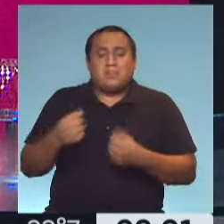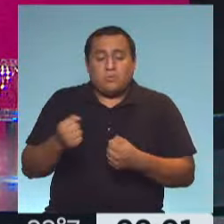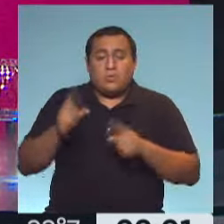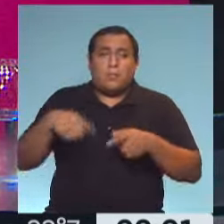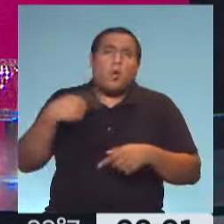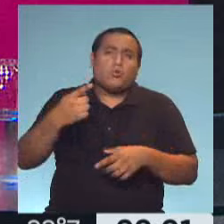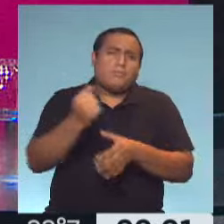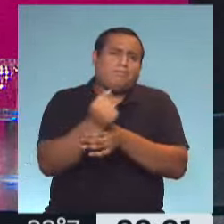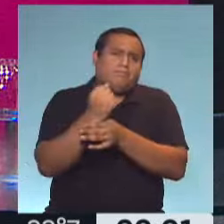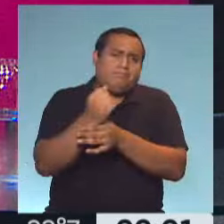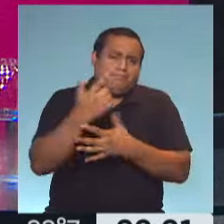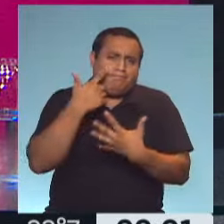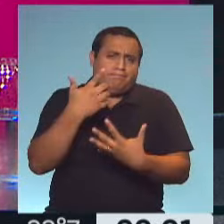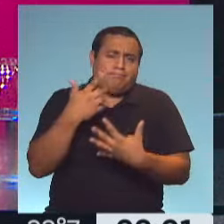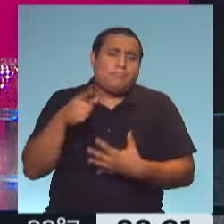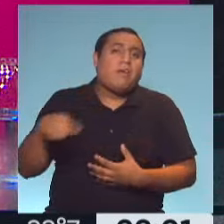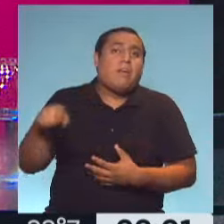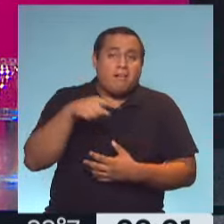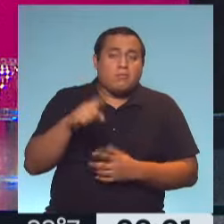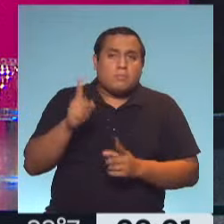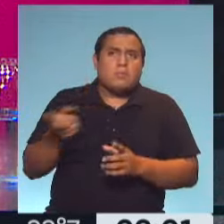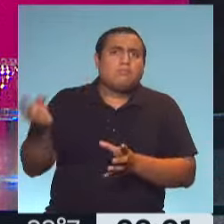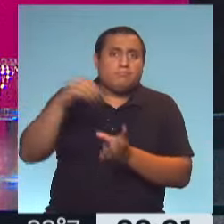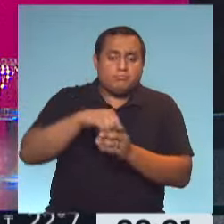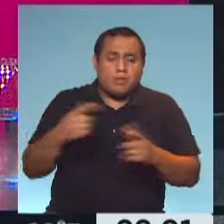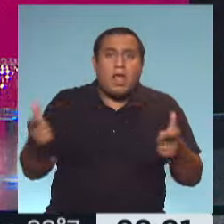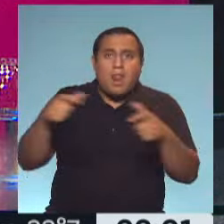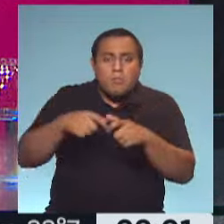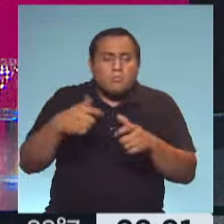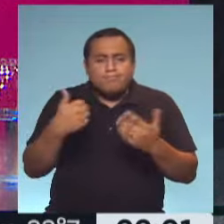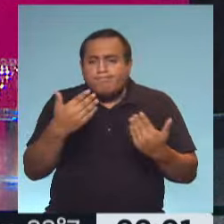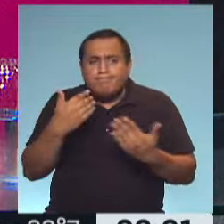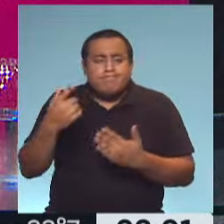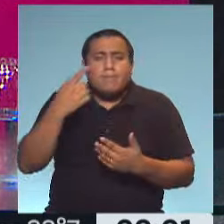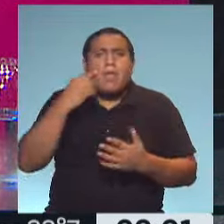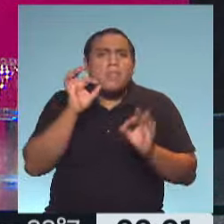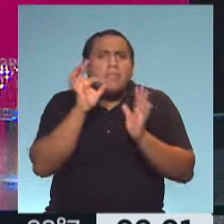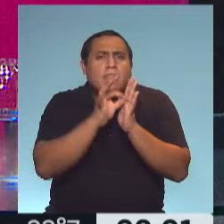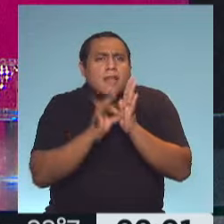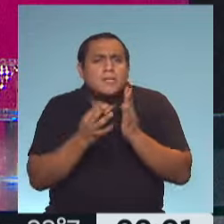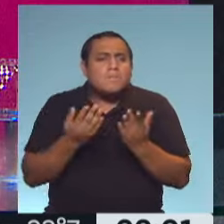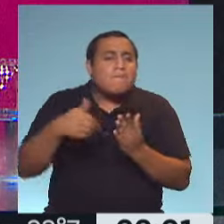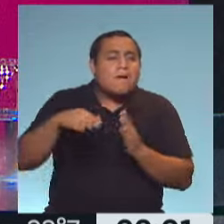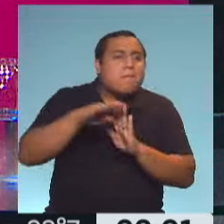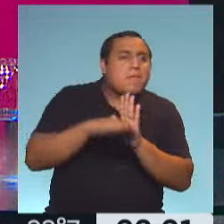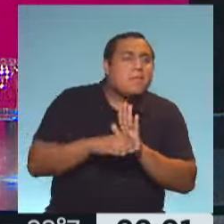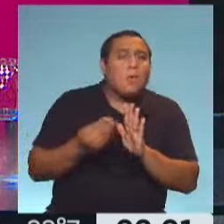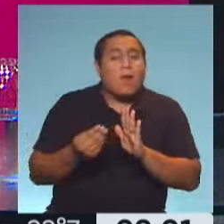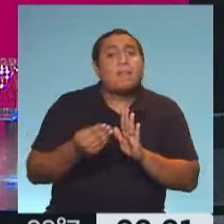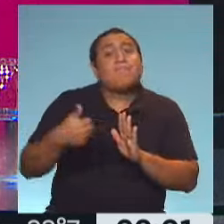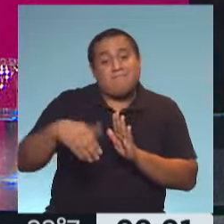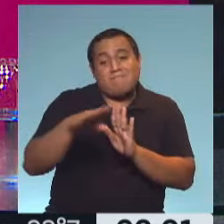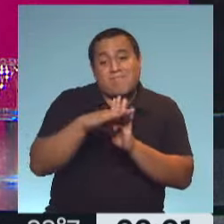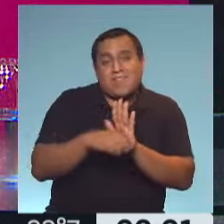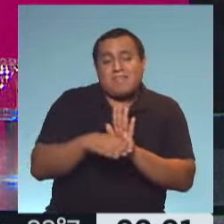que justamente van a poder analizar de manera muy minuciosa las medidas que se vienen. Seguramente medidas